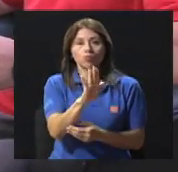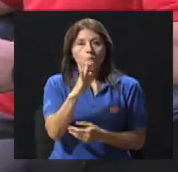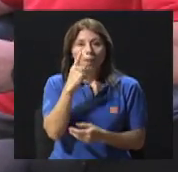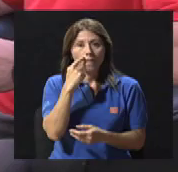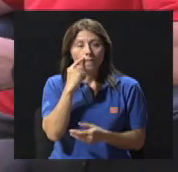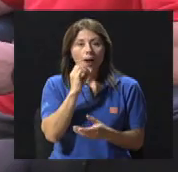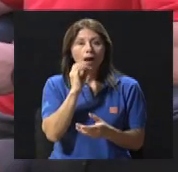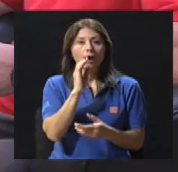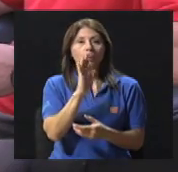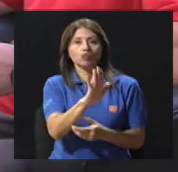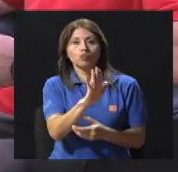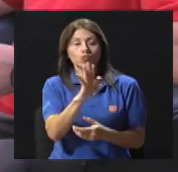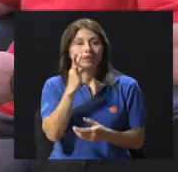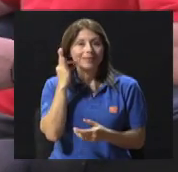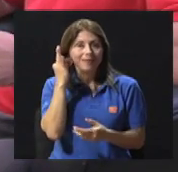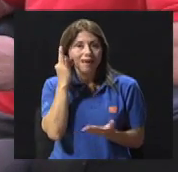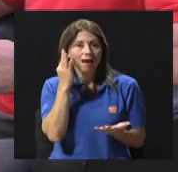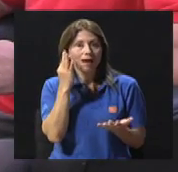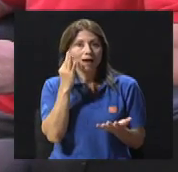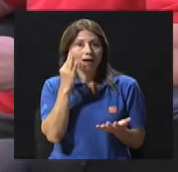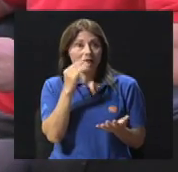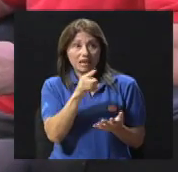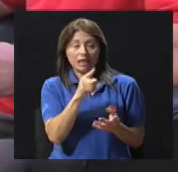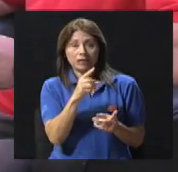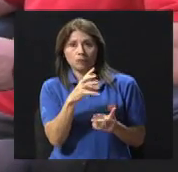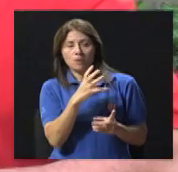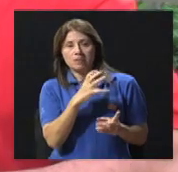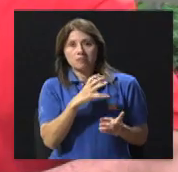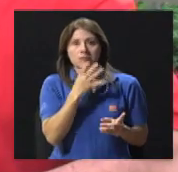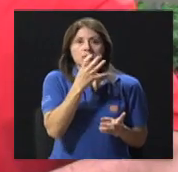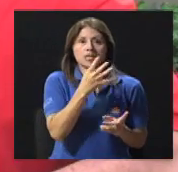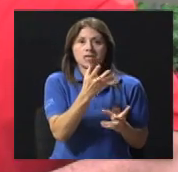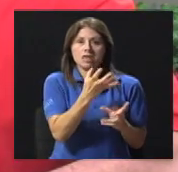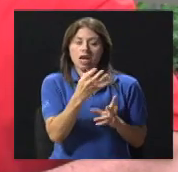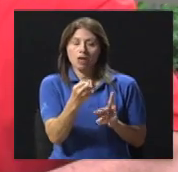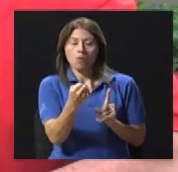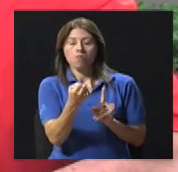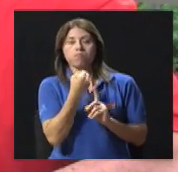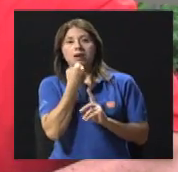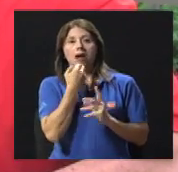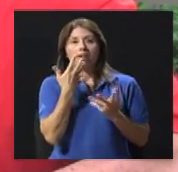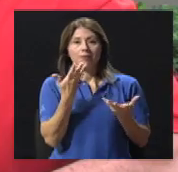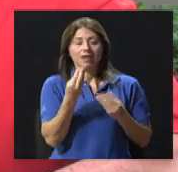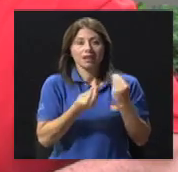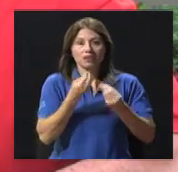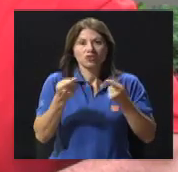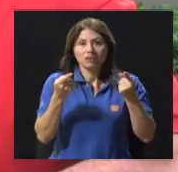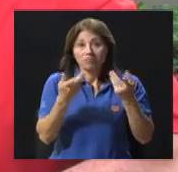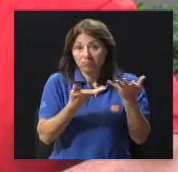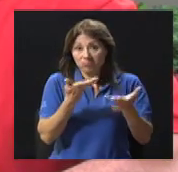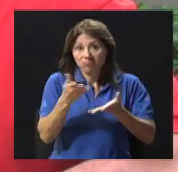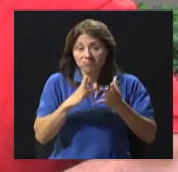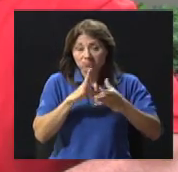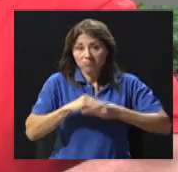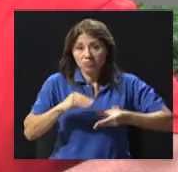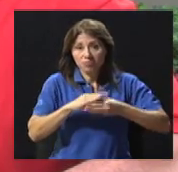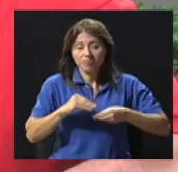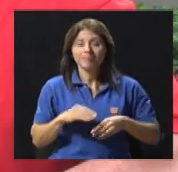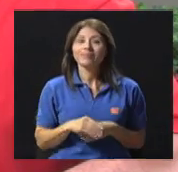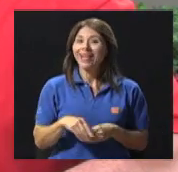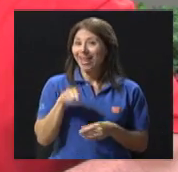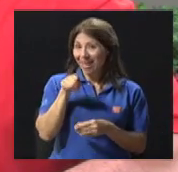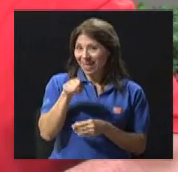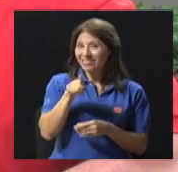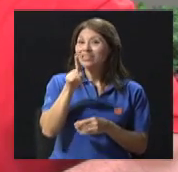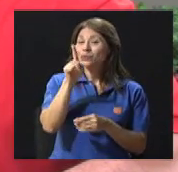vuelve agresiva y que quiere pegarme literalmente, ¿verdad? Tal vez sí, si conversamos esa parte. Ese es uno de los signos